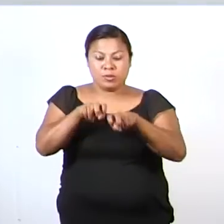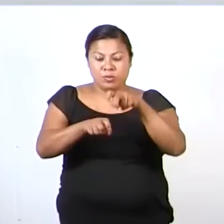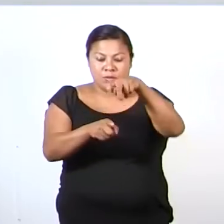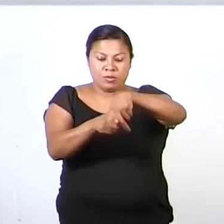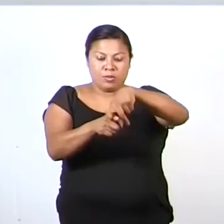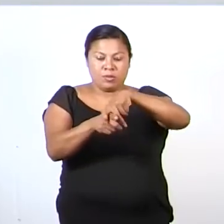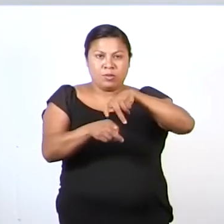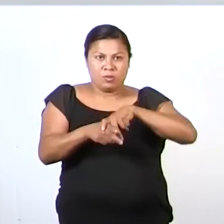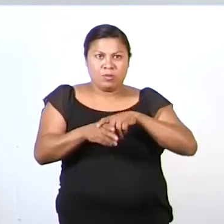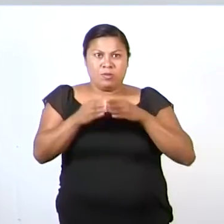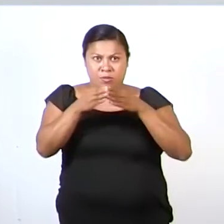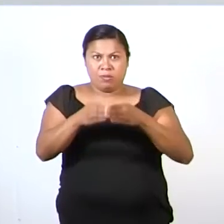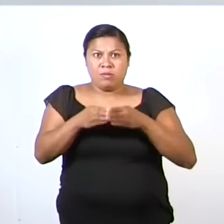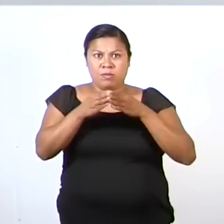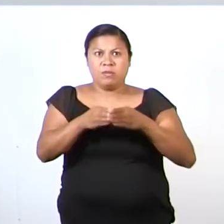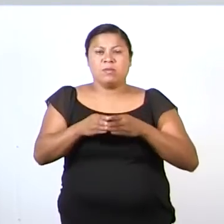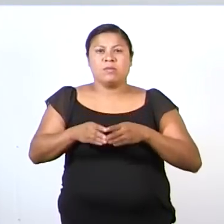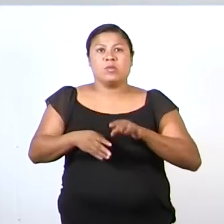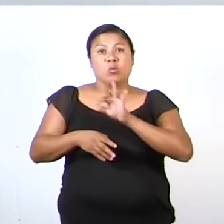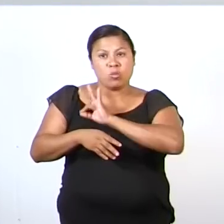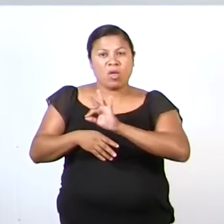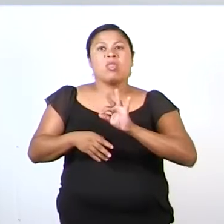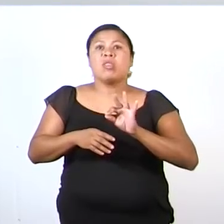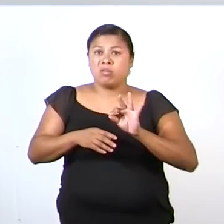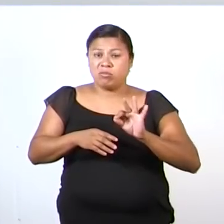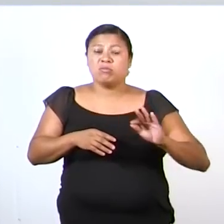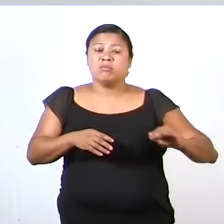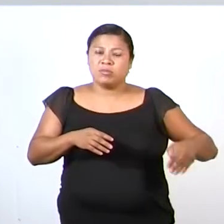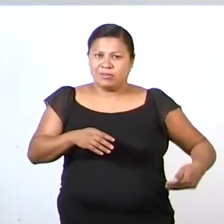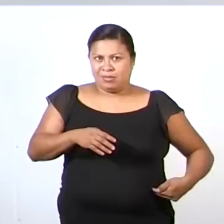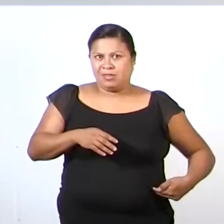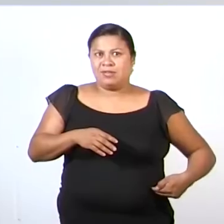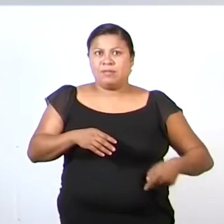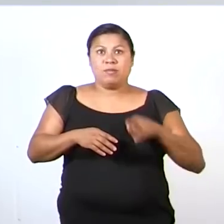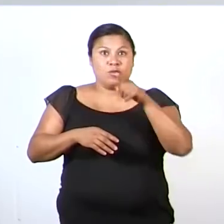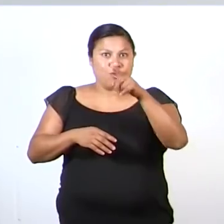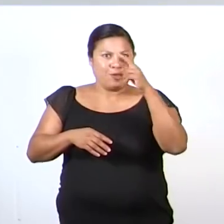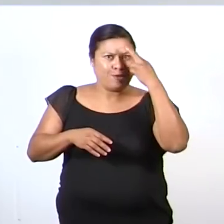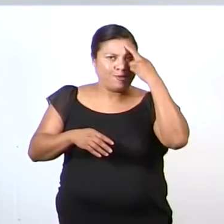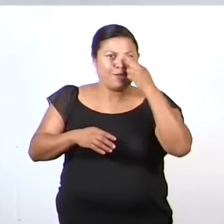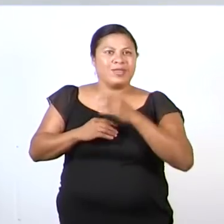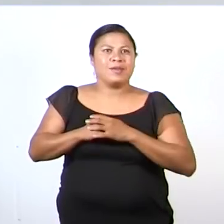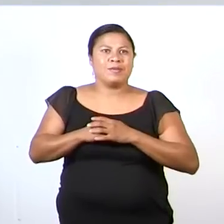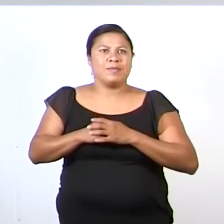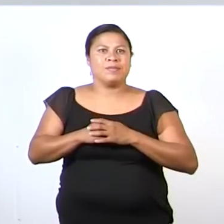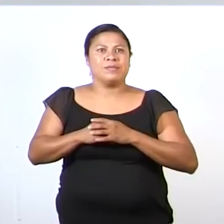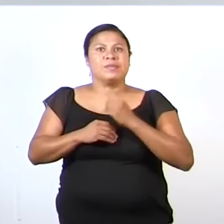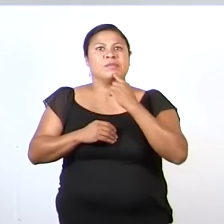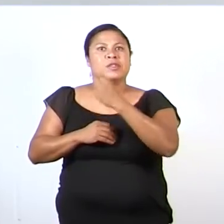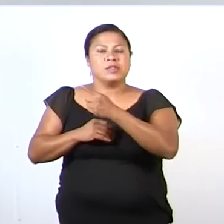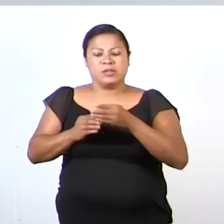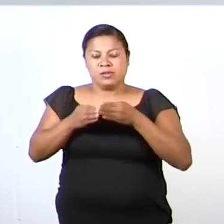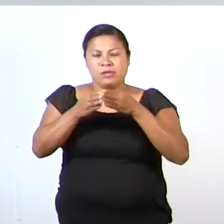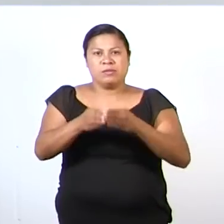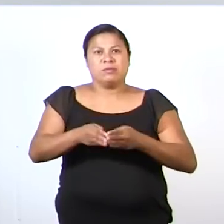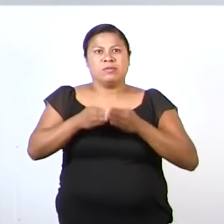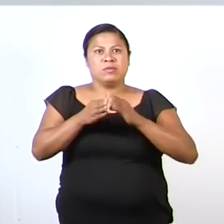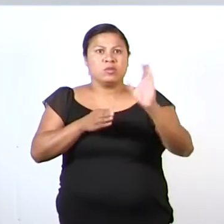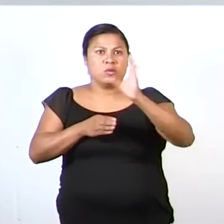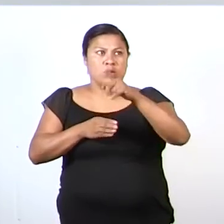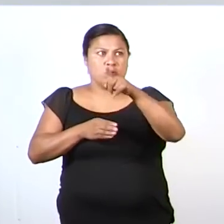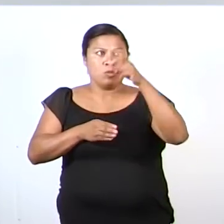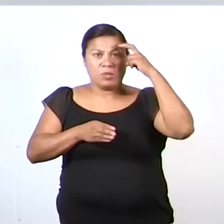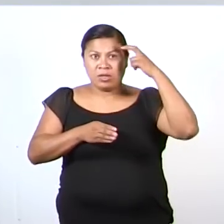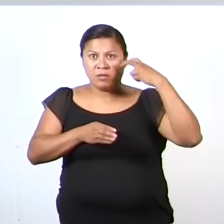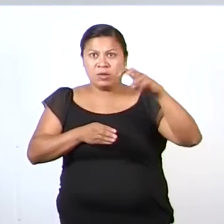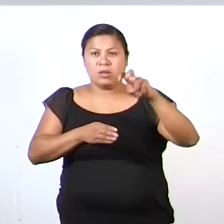estipulado en la lancha puede ocasionar un accidente. Así que recuerda decirle al lanchero, cuando vayas